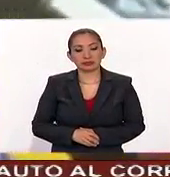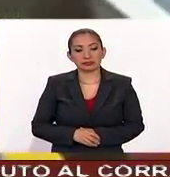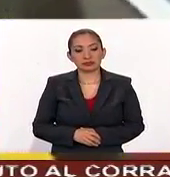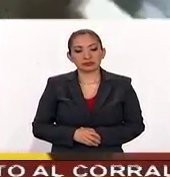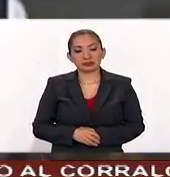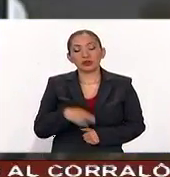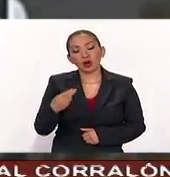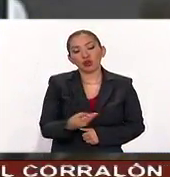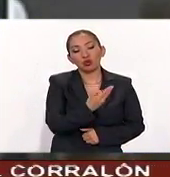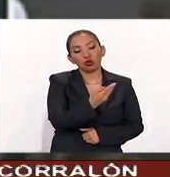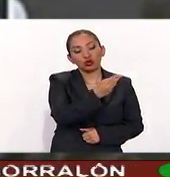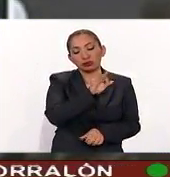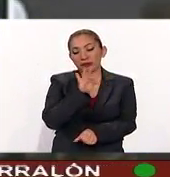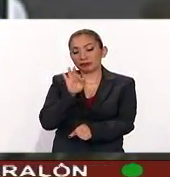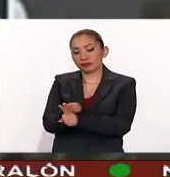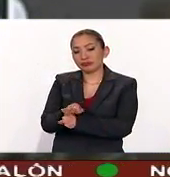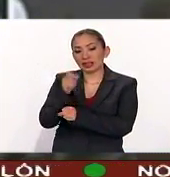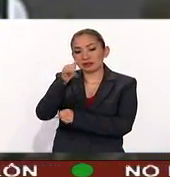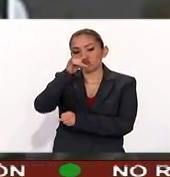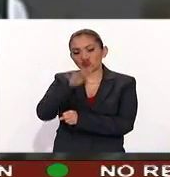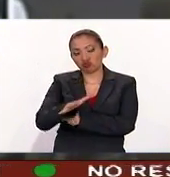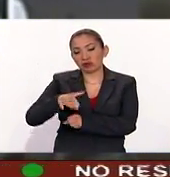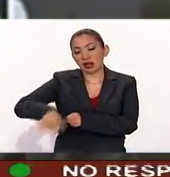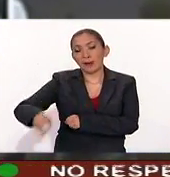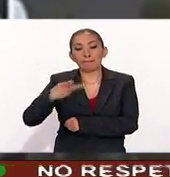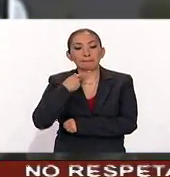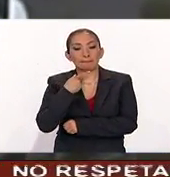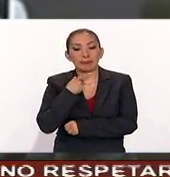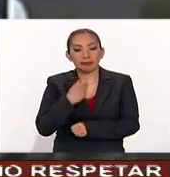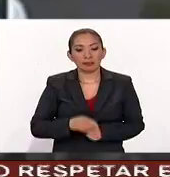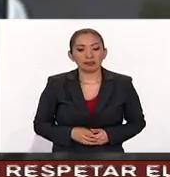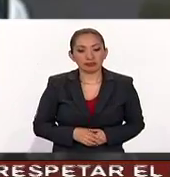Usted está defendiendo esta violencia política.